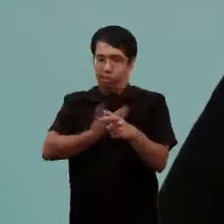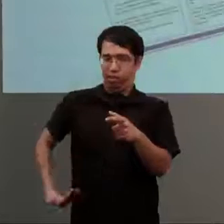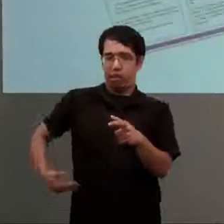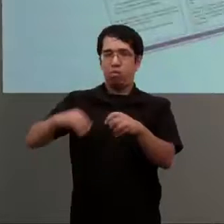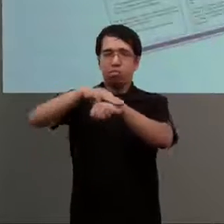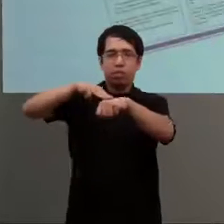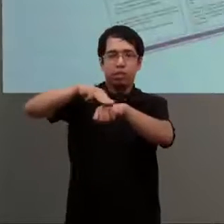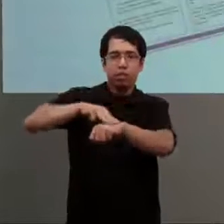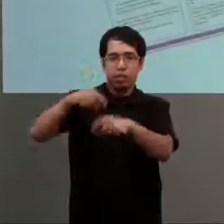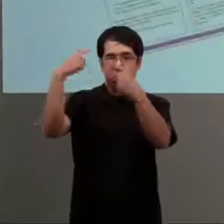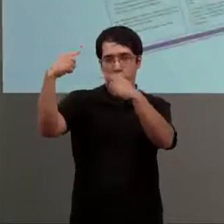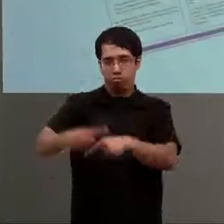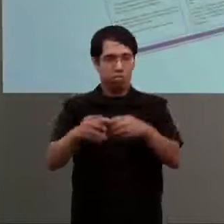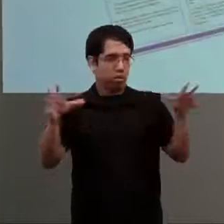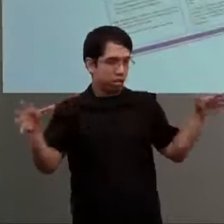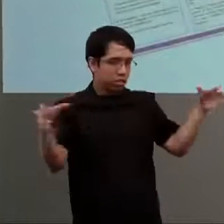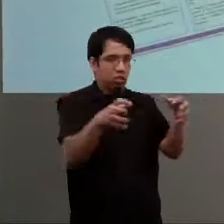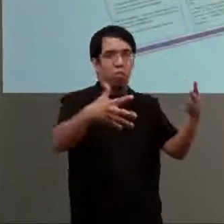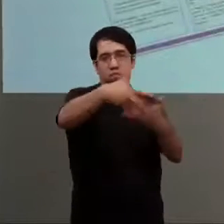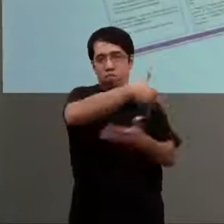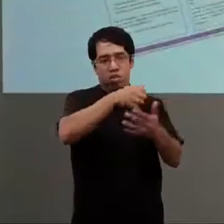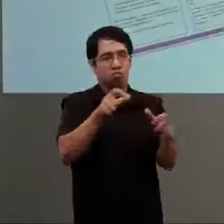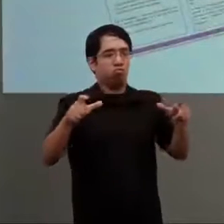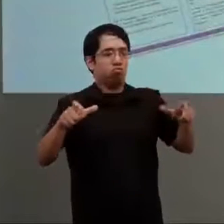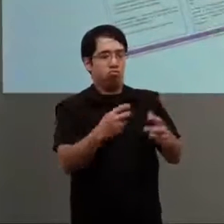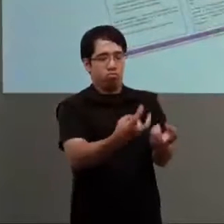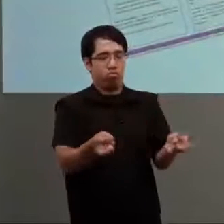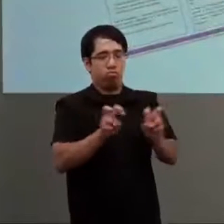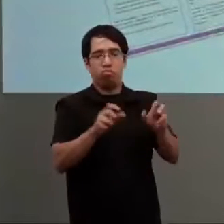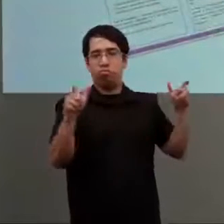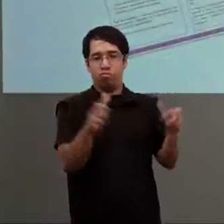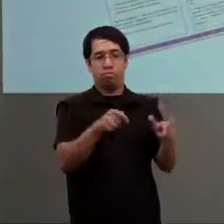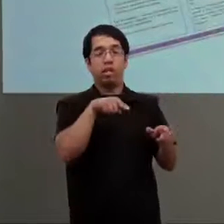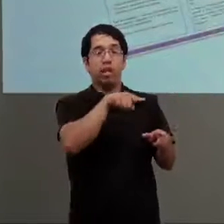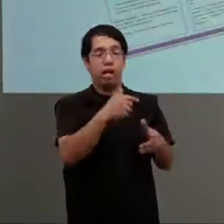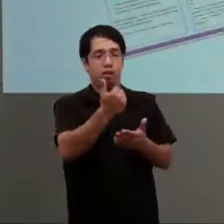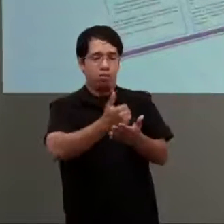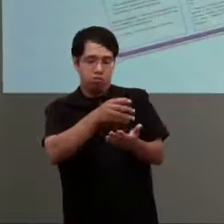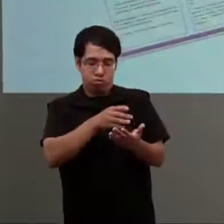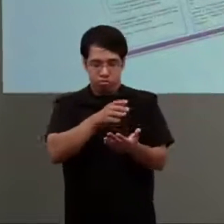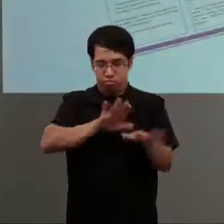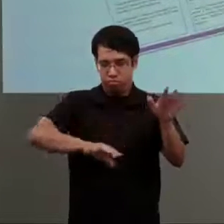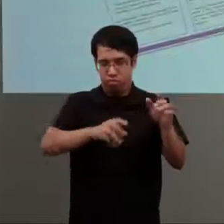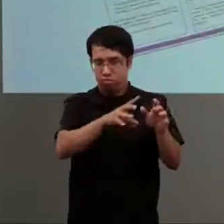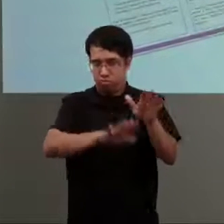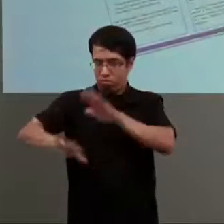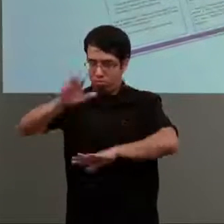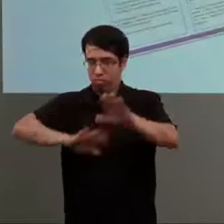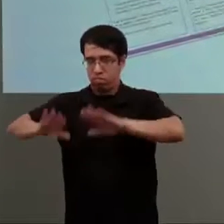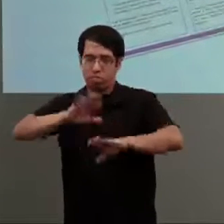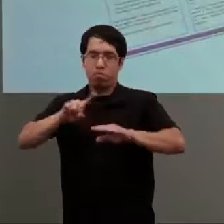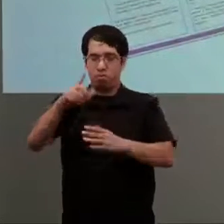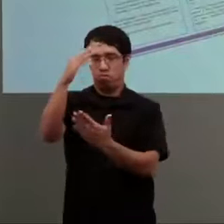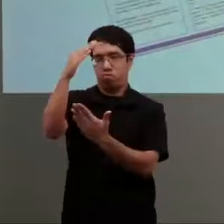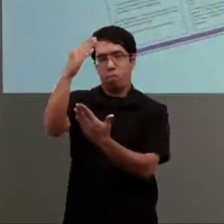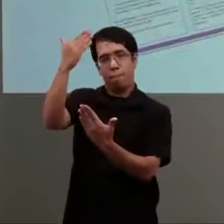los trabajos realizados en relación a lo que fue la elaboración de este plan fueron propuestos desde el Pleno de la